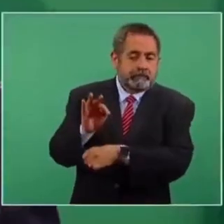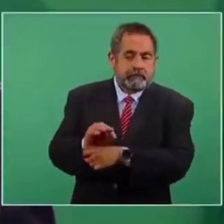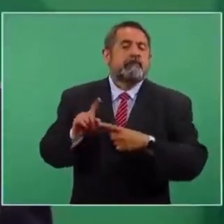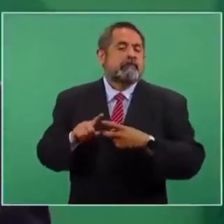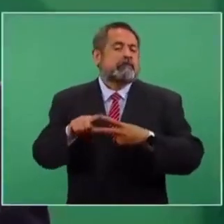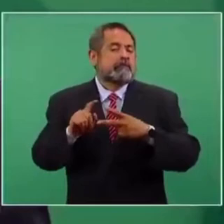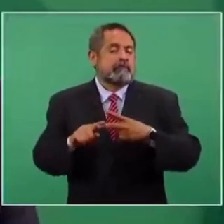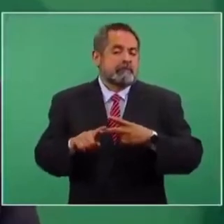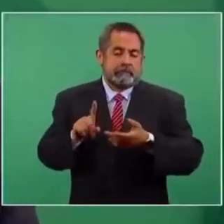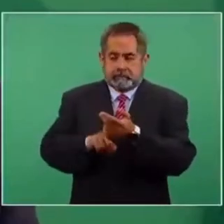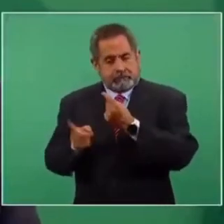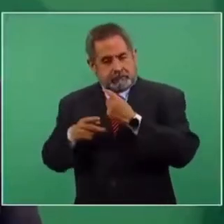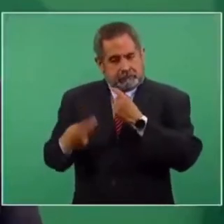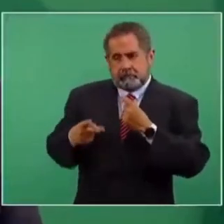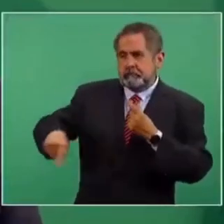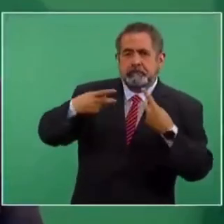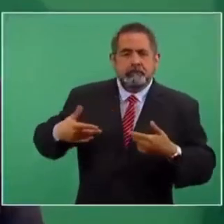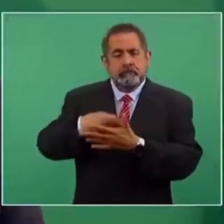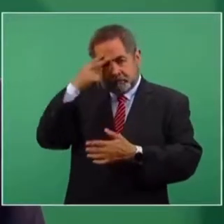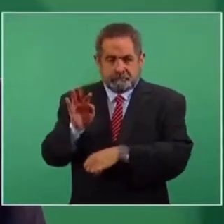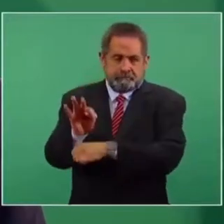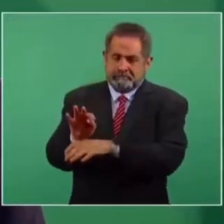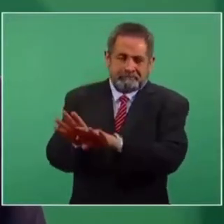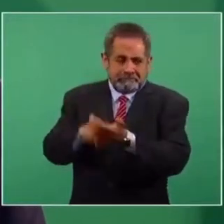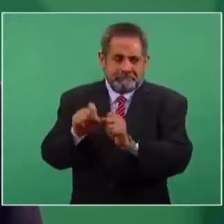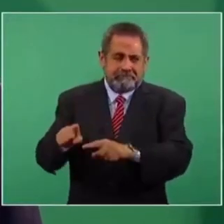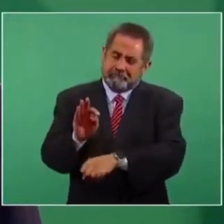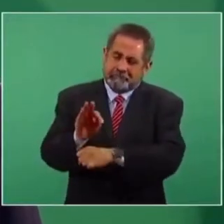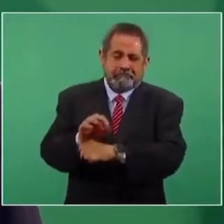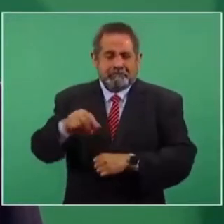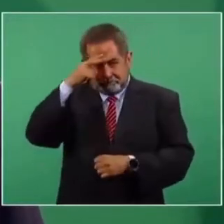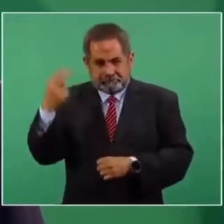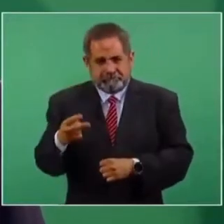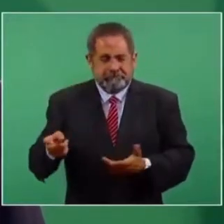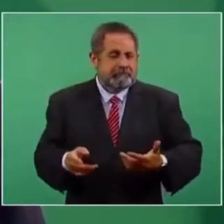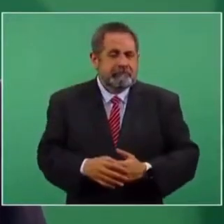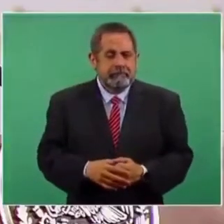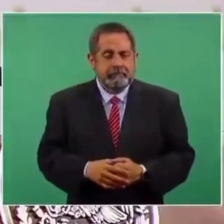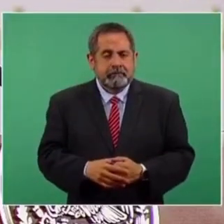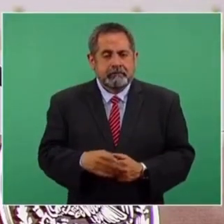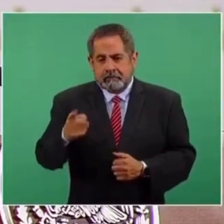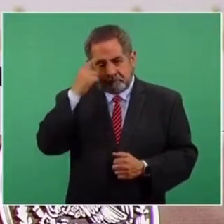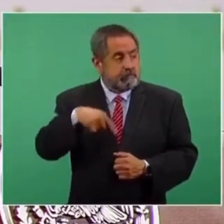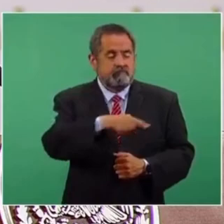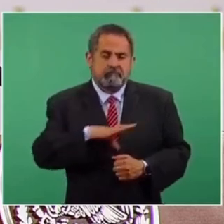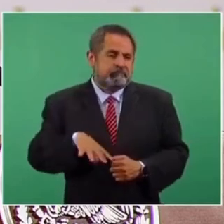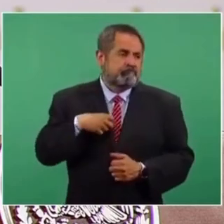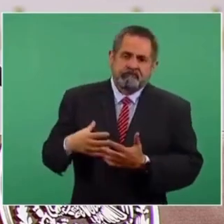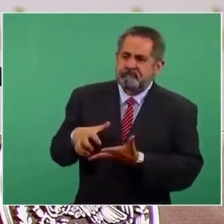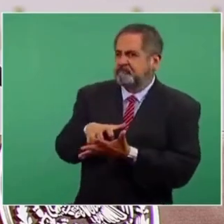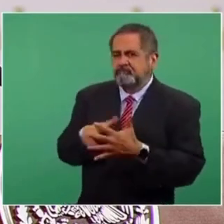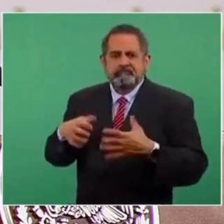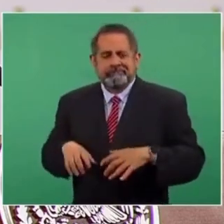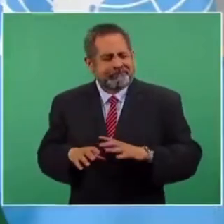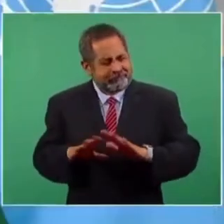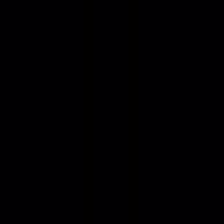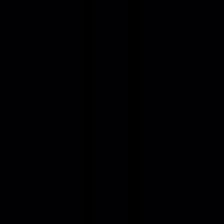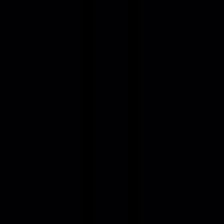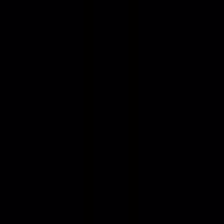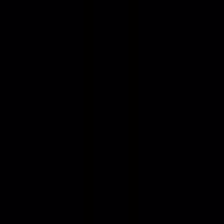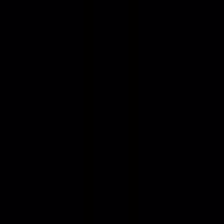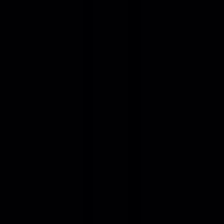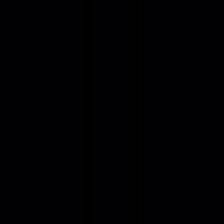que es proteger a los consumidores del país, que es proteger a los mexicanos de la voracidad de algunas empresas.